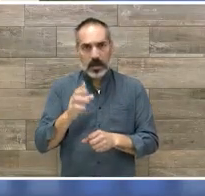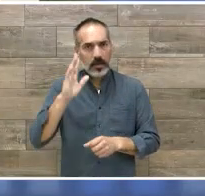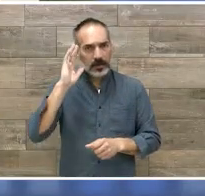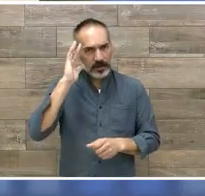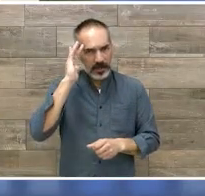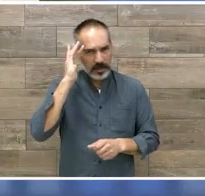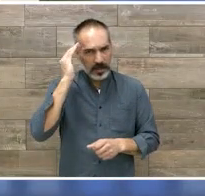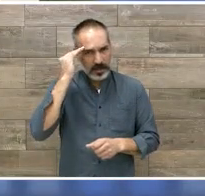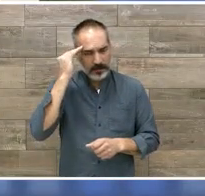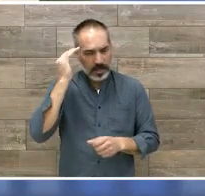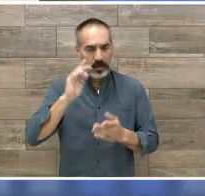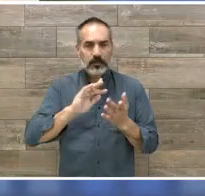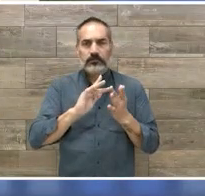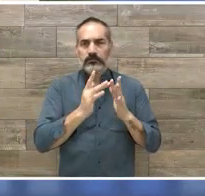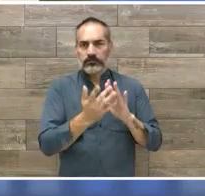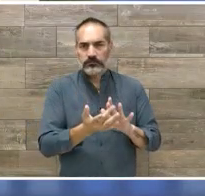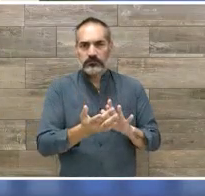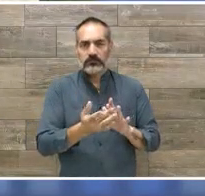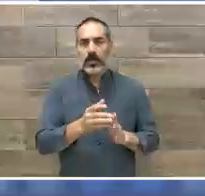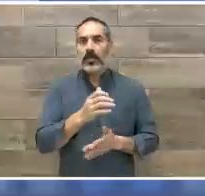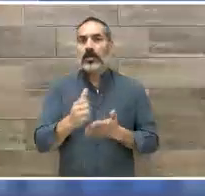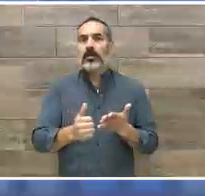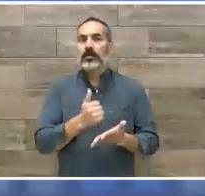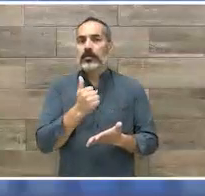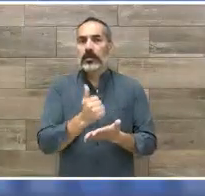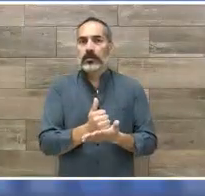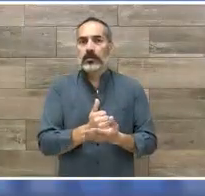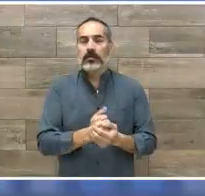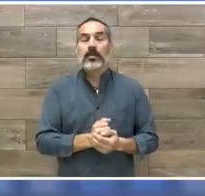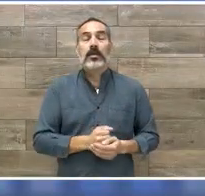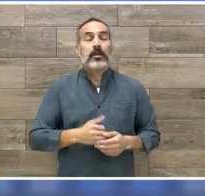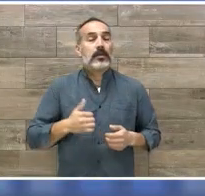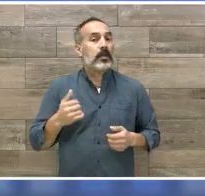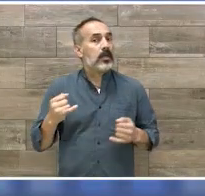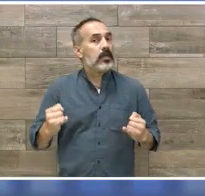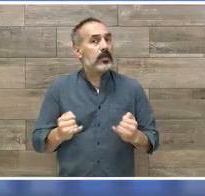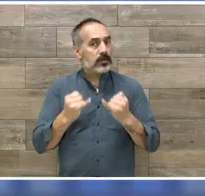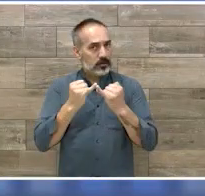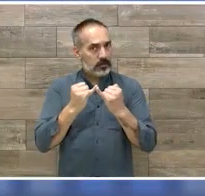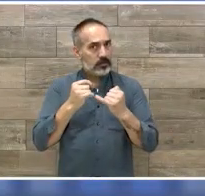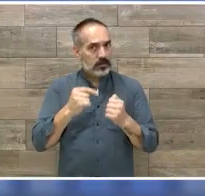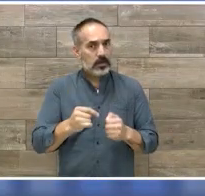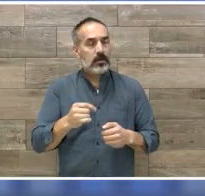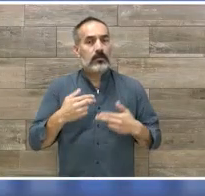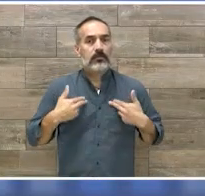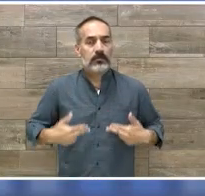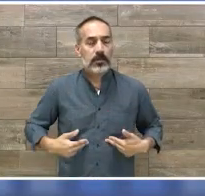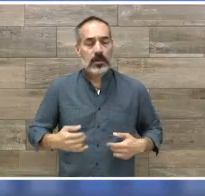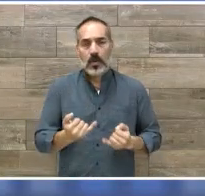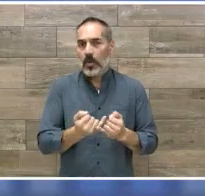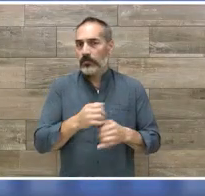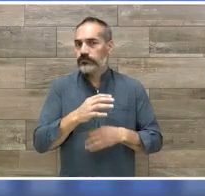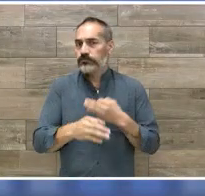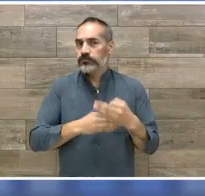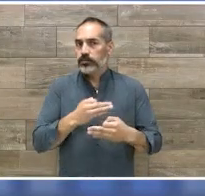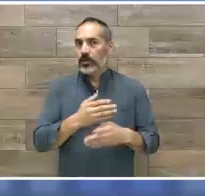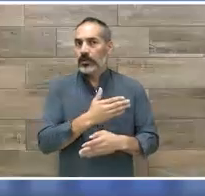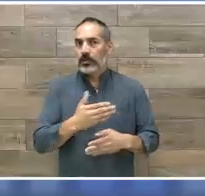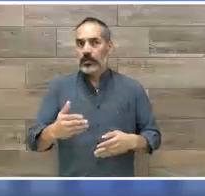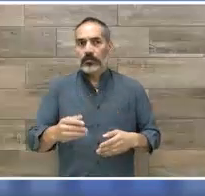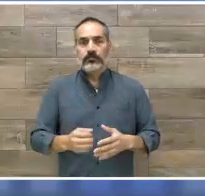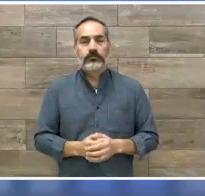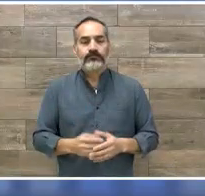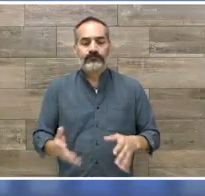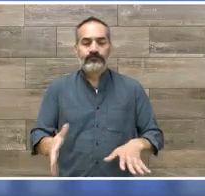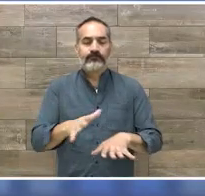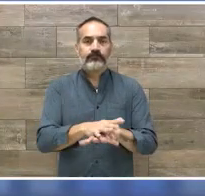en el Centro Mexicano Universitario de Ciencias y Humanidades. Directora terapéutica y fundadora del Centro de Reintegración Física,